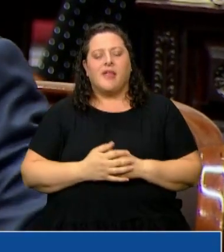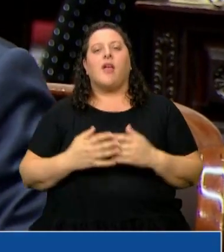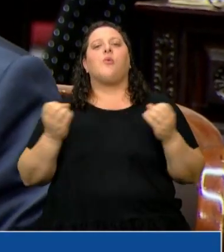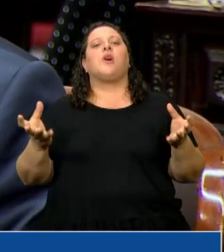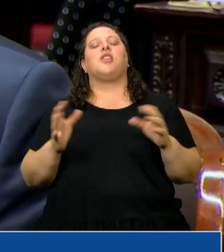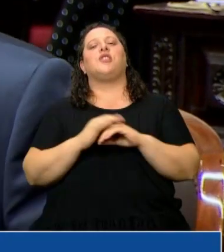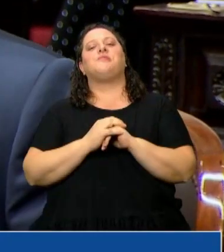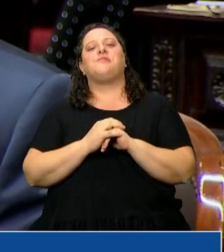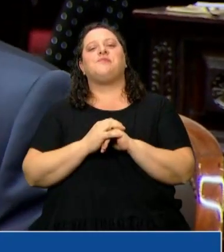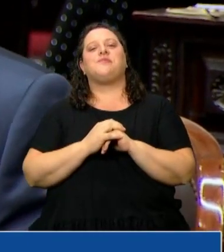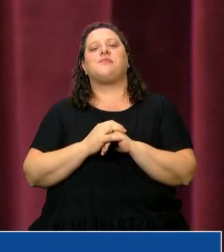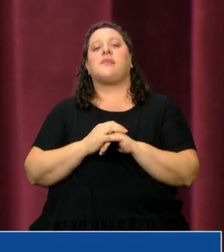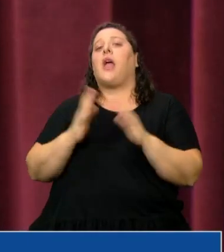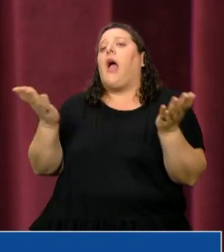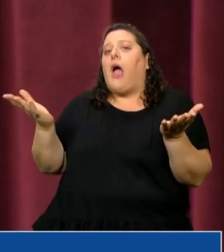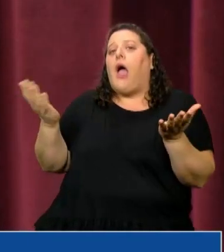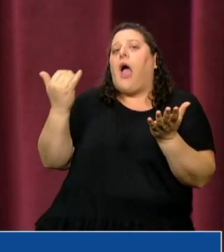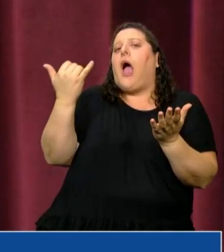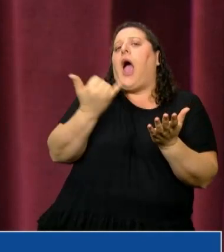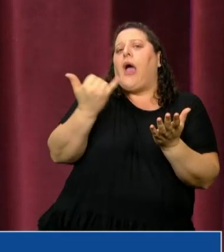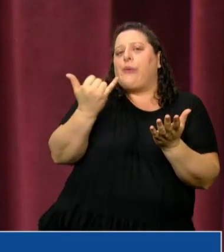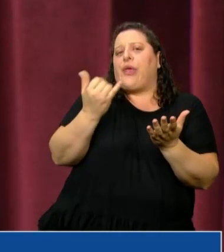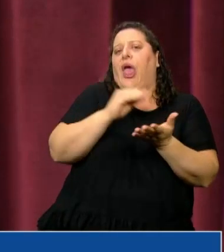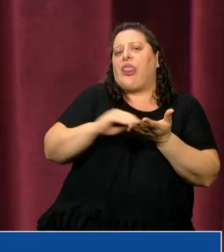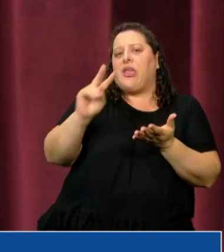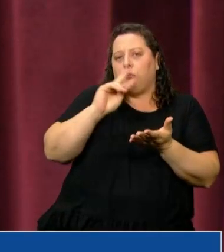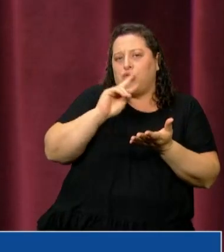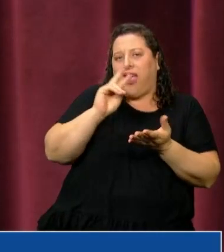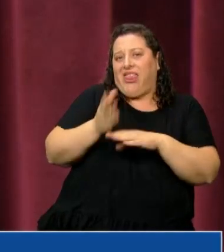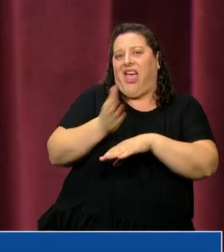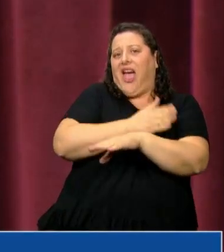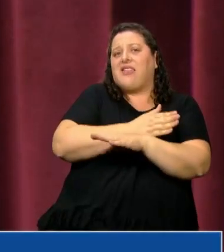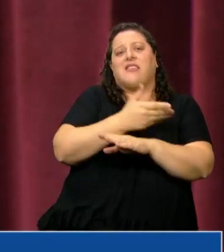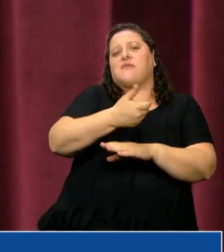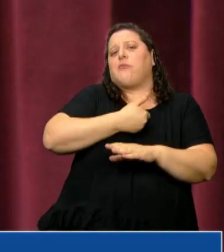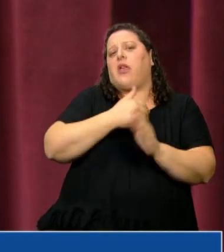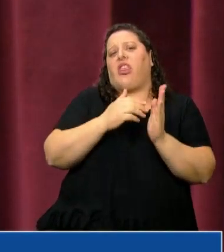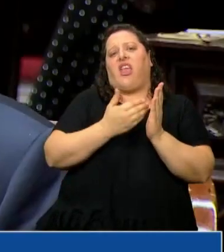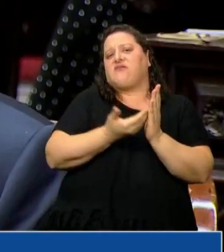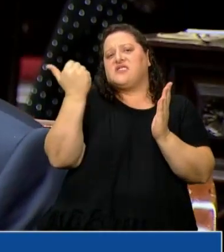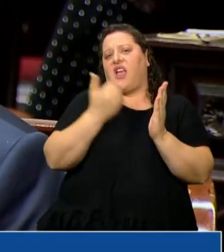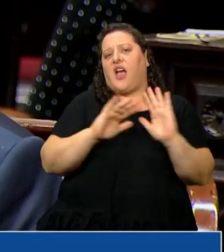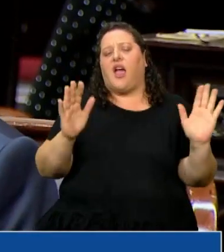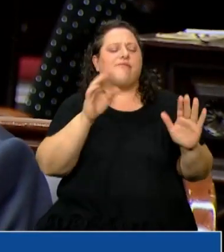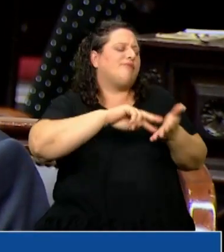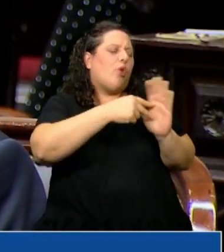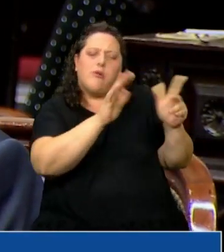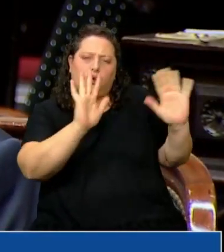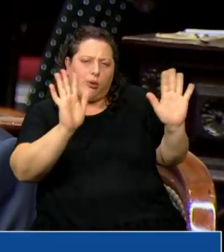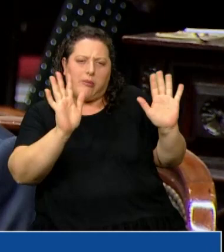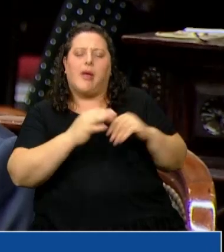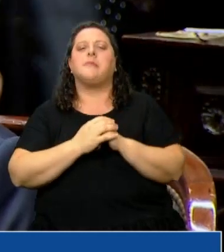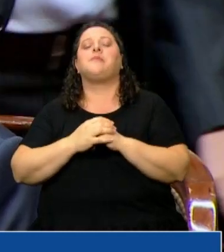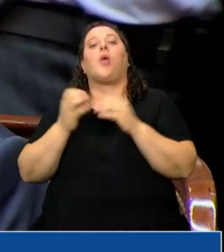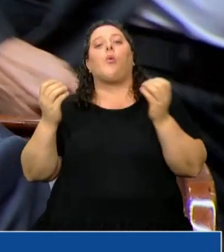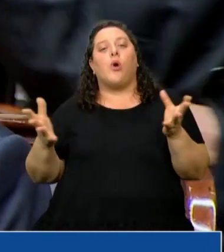Bueno, no No, había una diputada antes que usted que pidió que la demos de baja de la lista. No hay problema, no hay problema. Bueno, la verdad